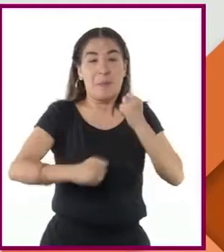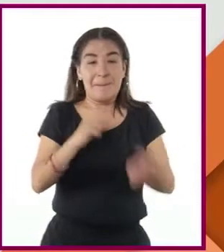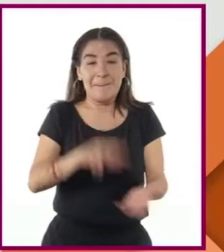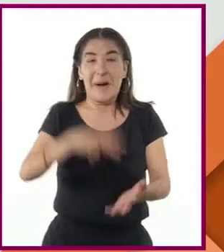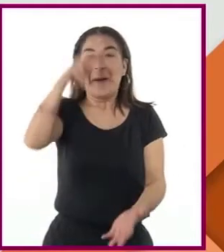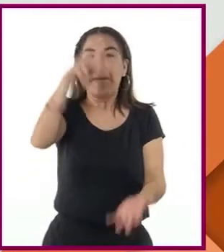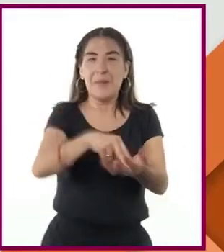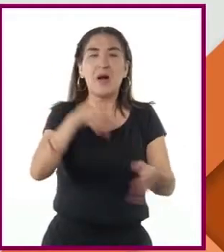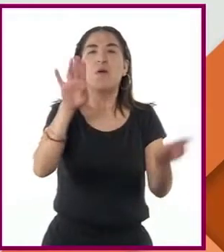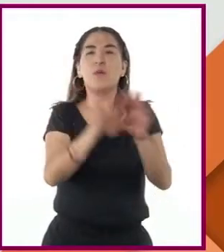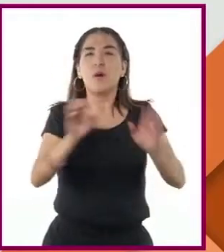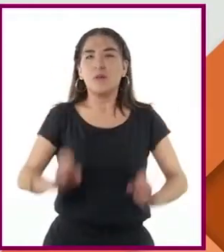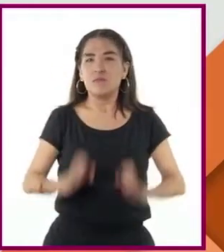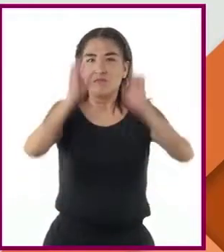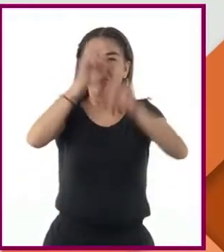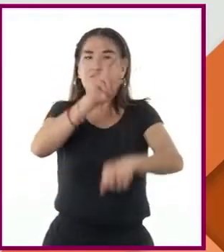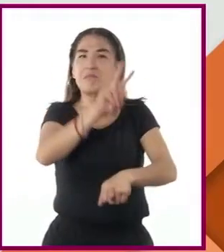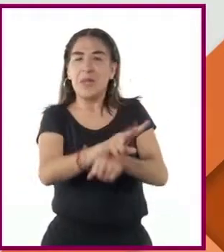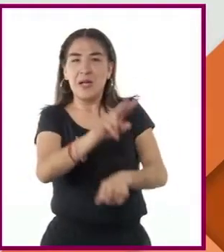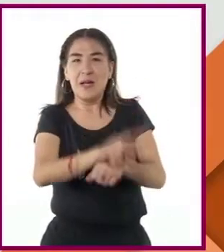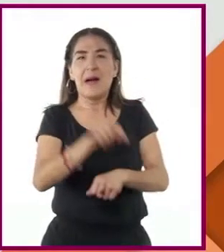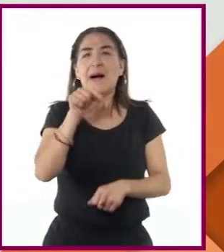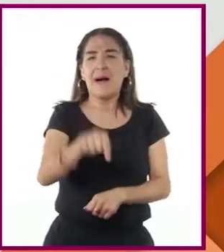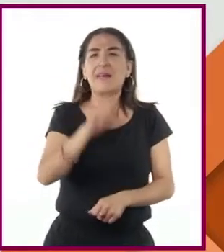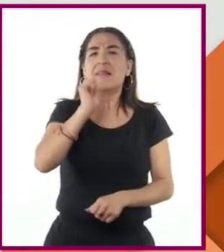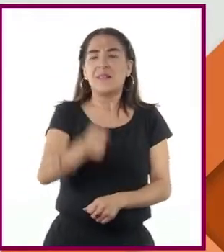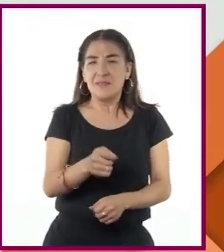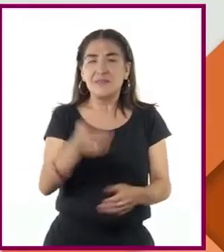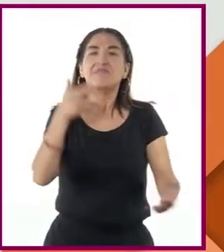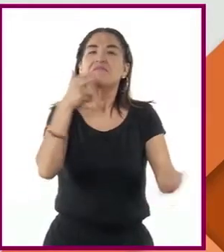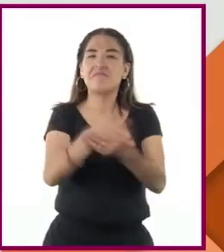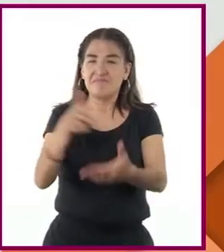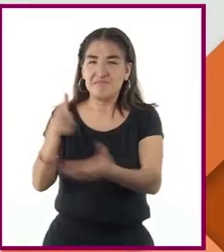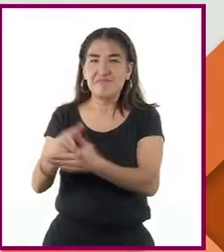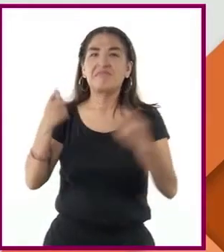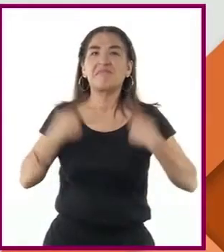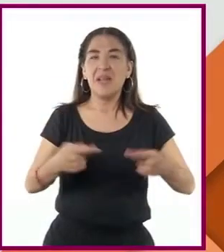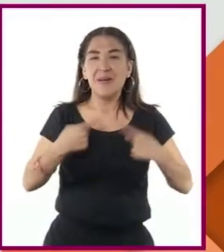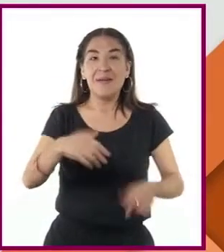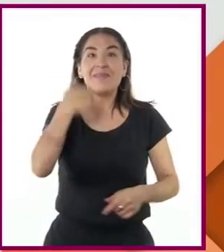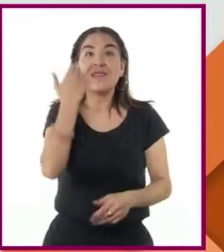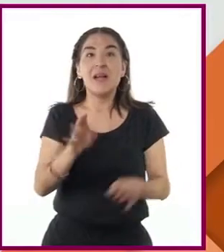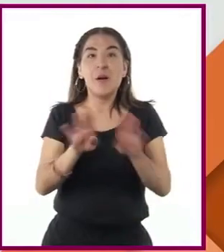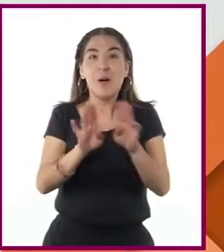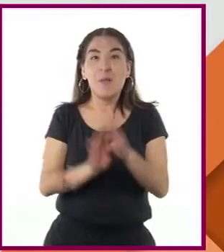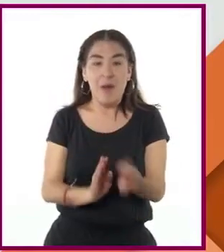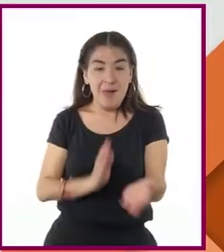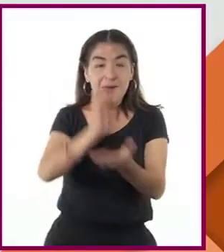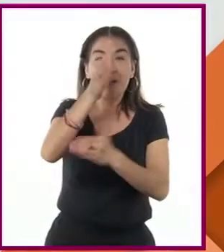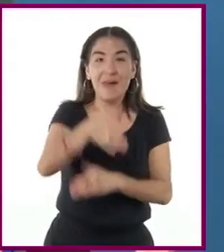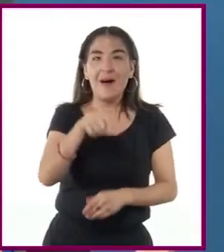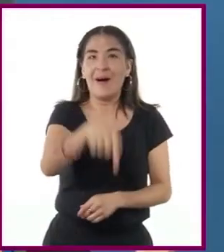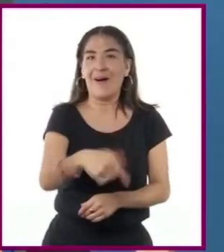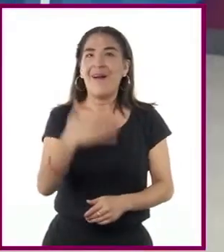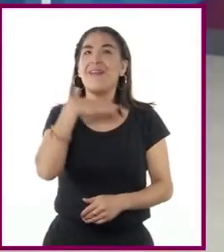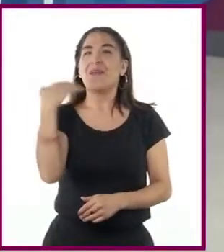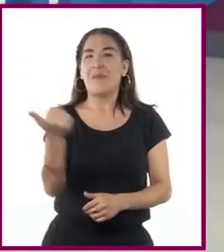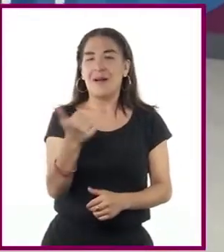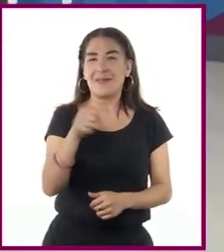de obstáculos y torres de vigilancia, desde las cuales se llegó a asesinar a personas que intentaron cruzar hacia Alemania Occidental.